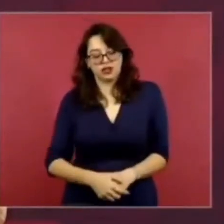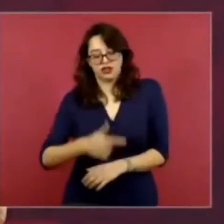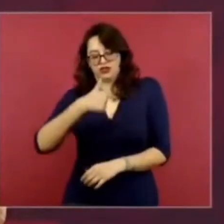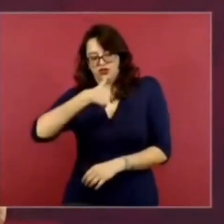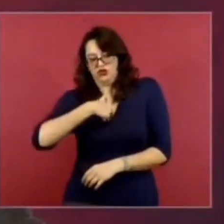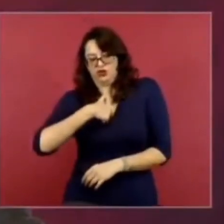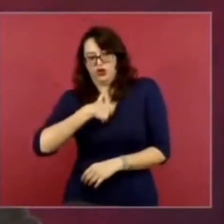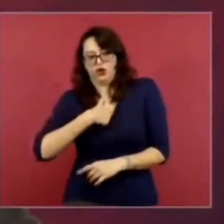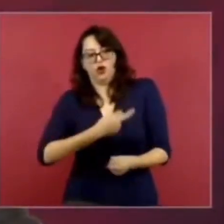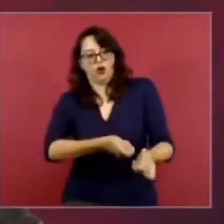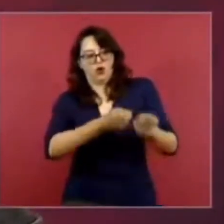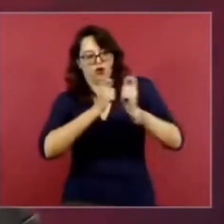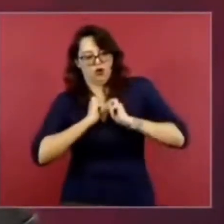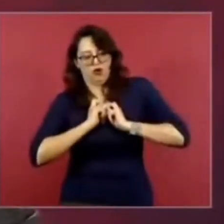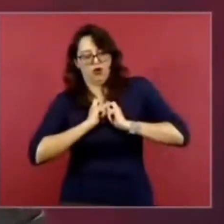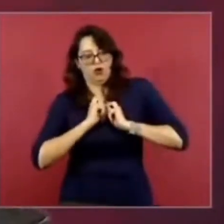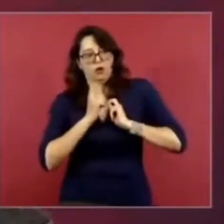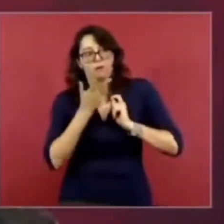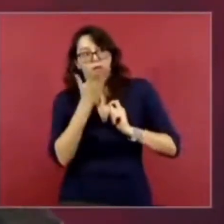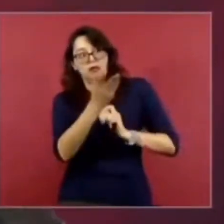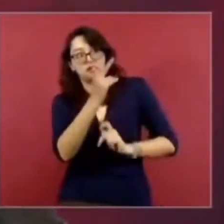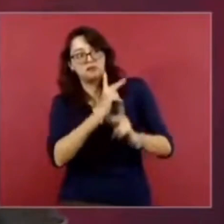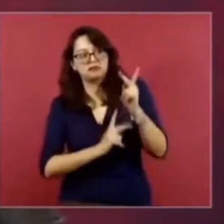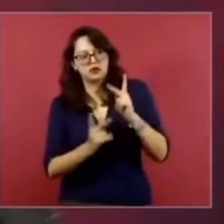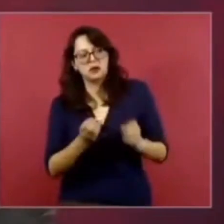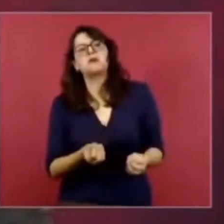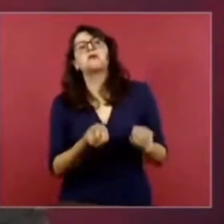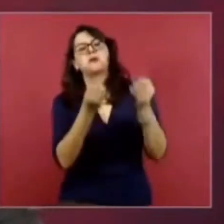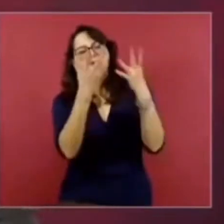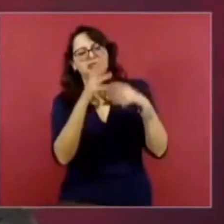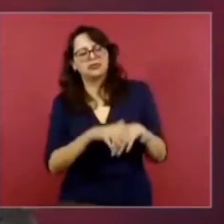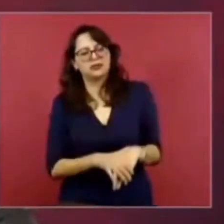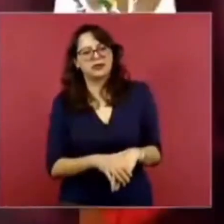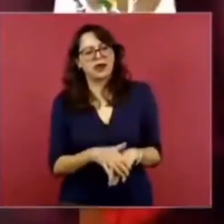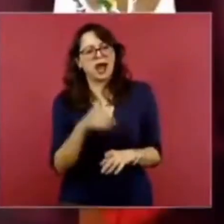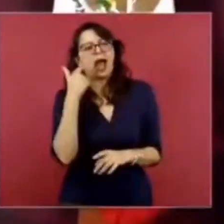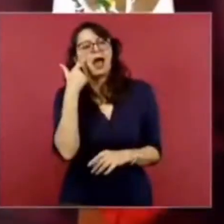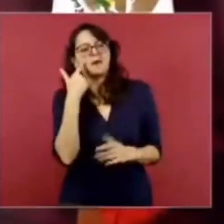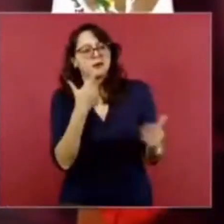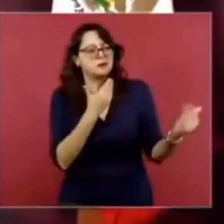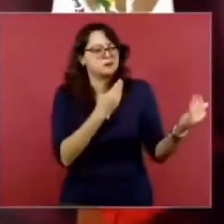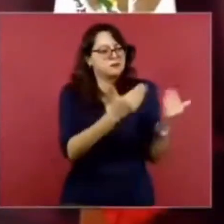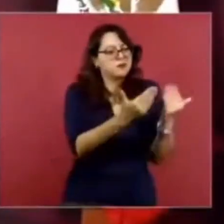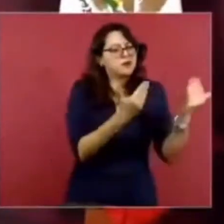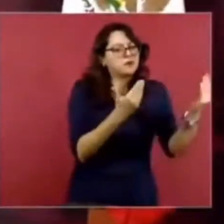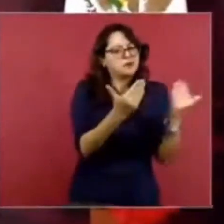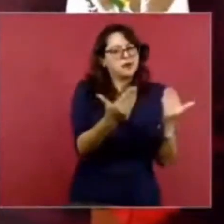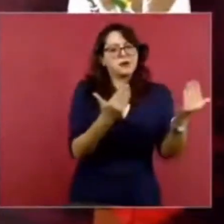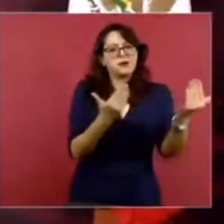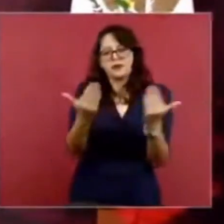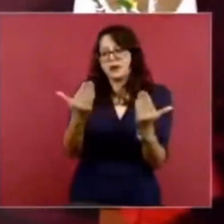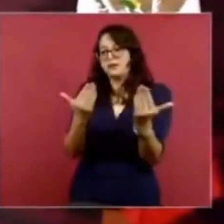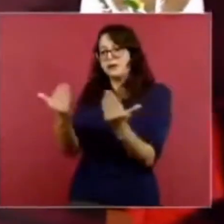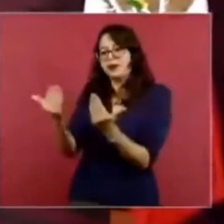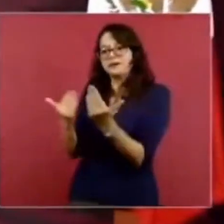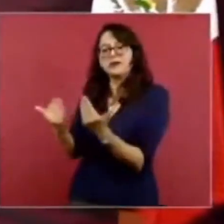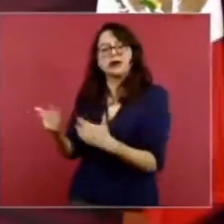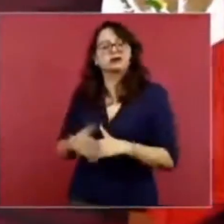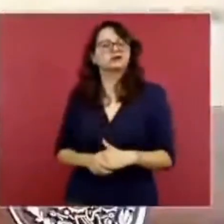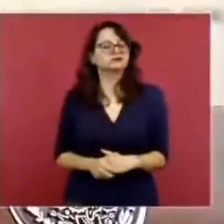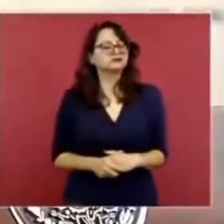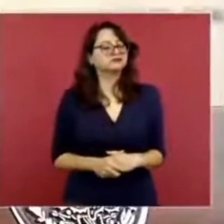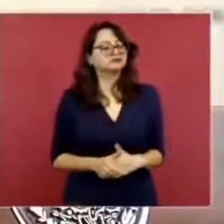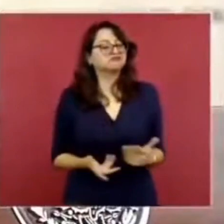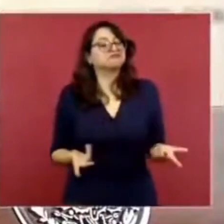y en cuánto la recibimos nosotros, y ya con esta aprobación, porque ahí viene ya el pronóstico de